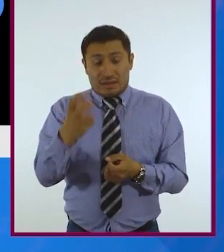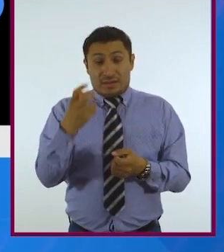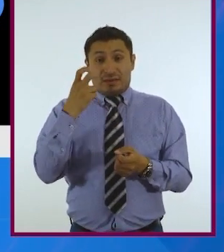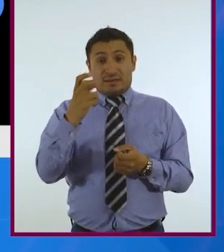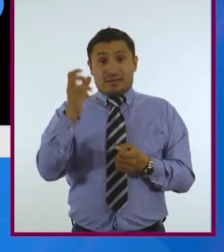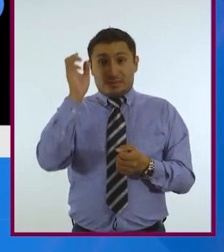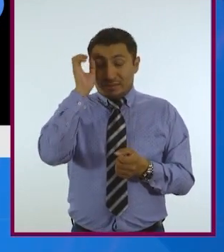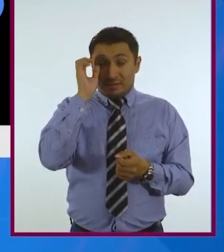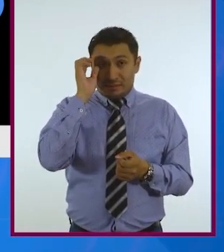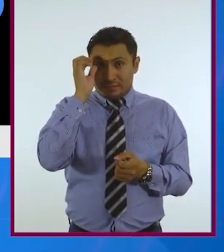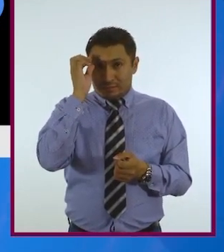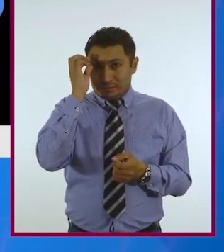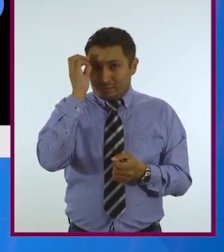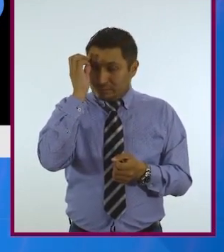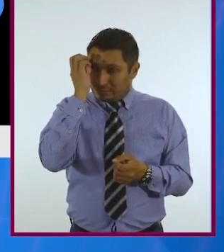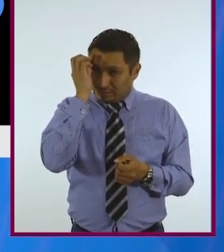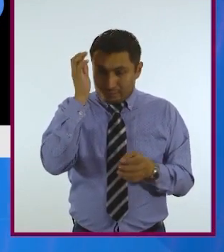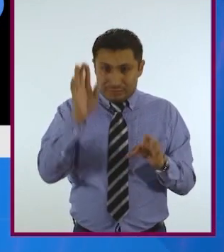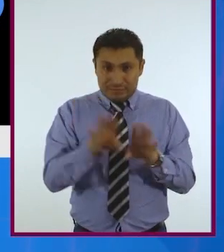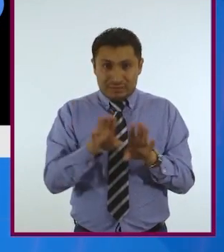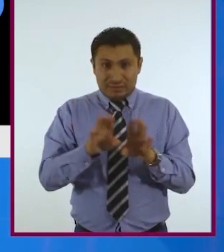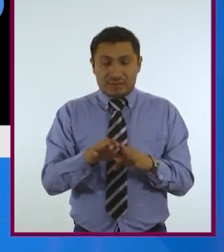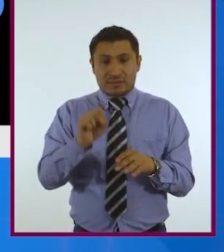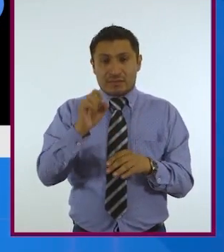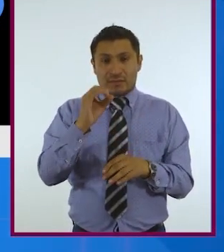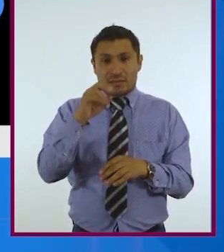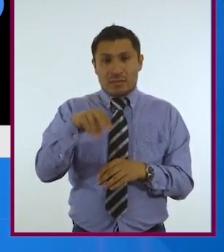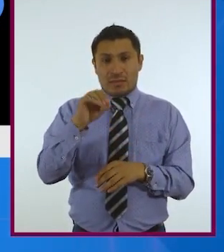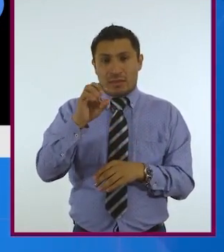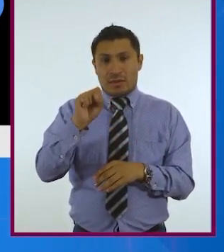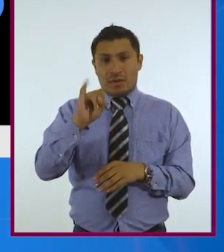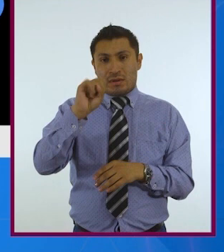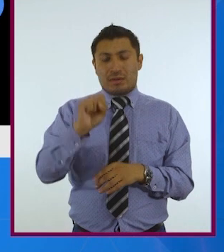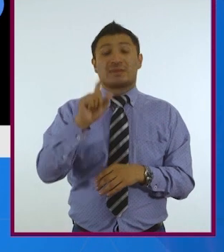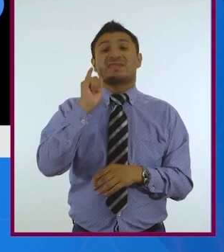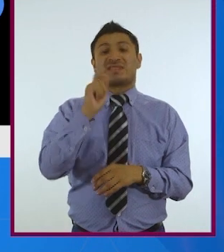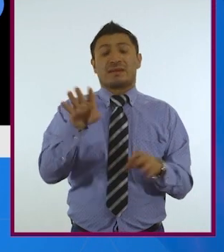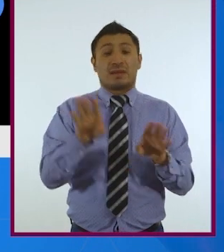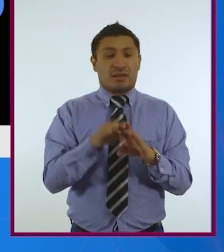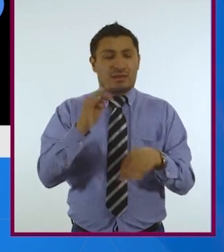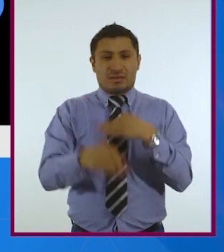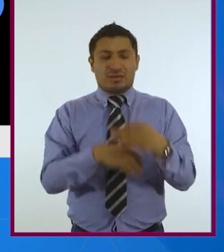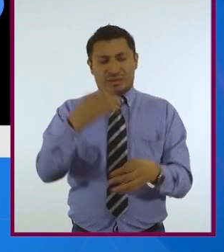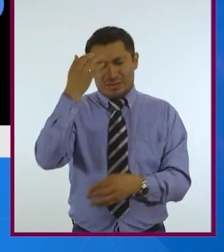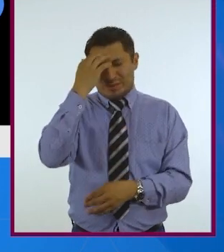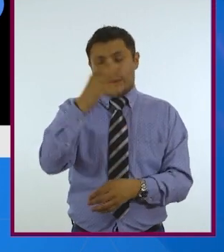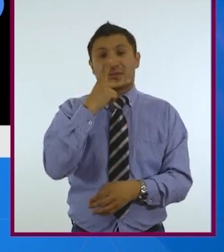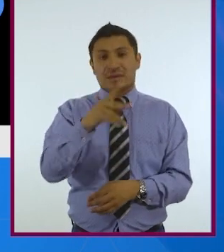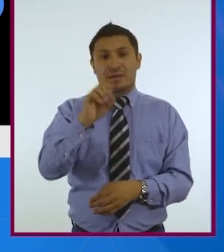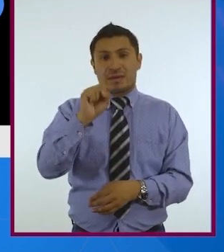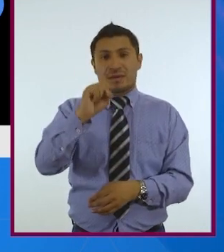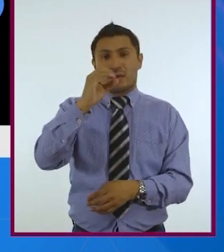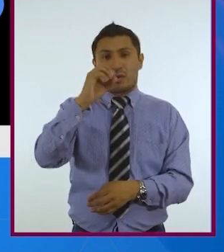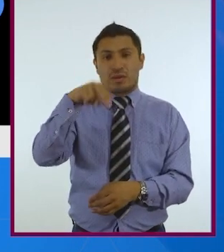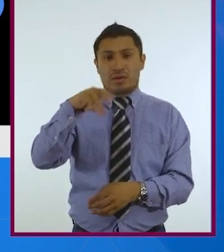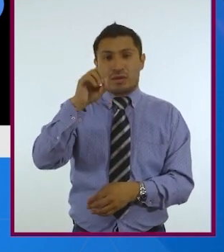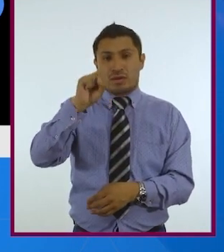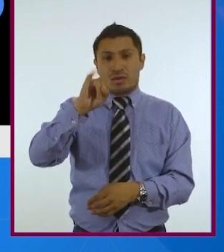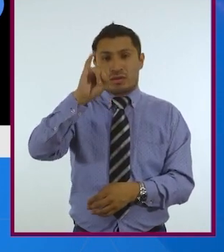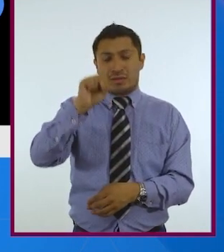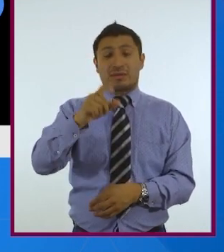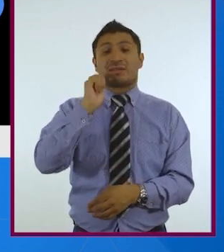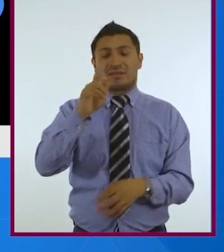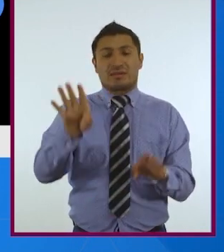pandemia arraiga en una zoonosis. Todos hemos escuchado este término, la zoonosis son las